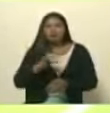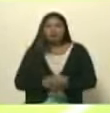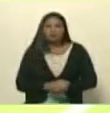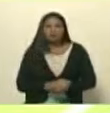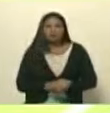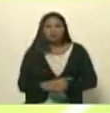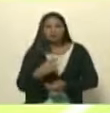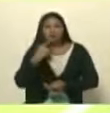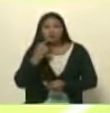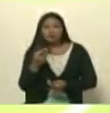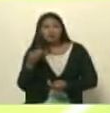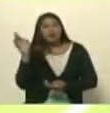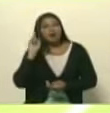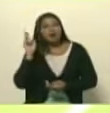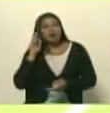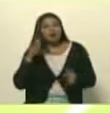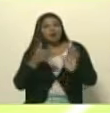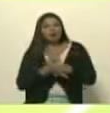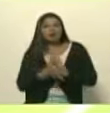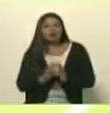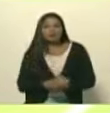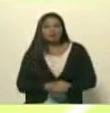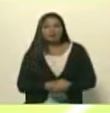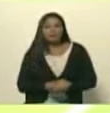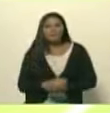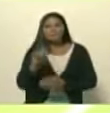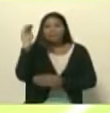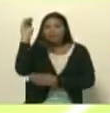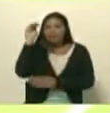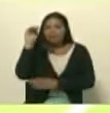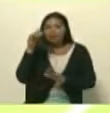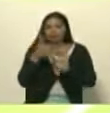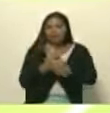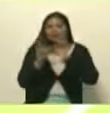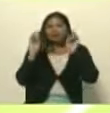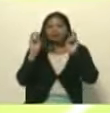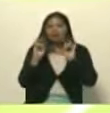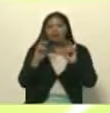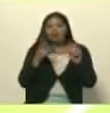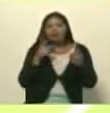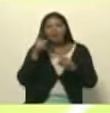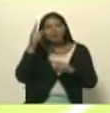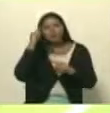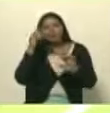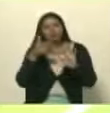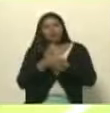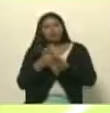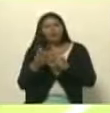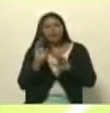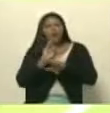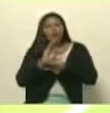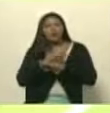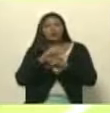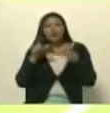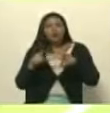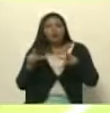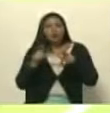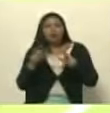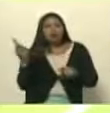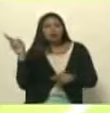Si hablamos de las radios, las radios, más allá del tema de un dial, son las que protegen nuestro espacio